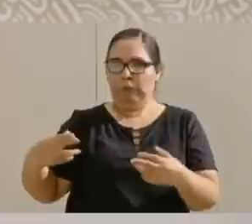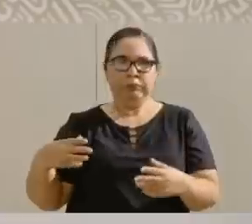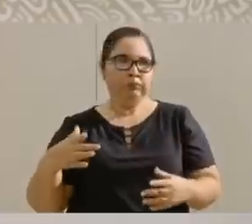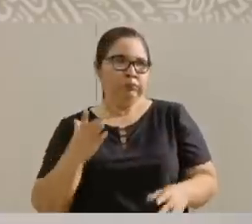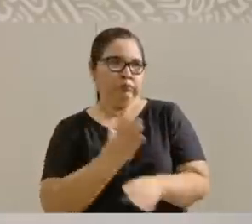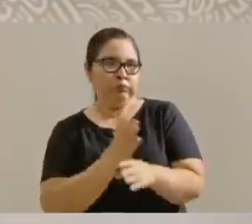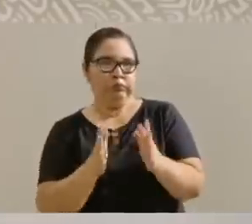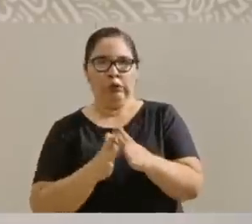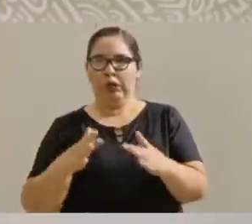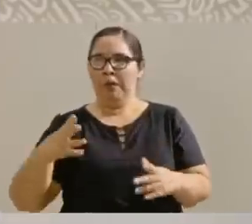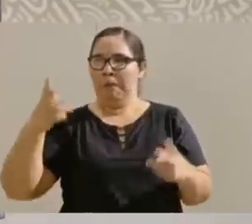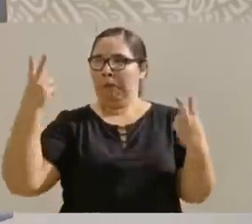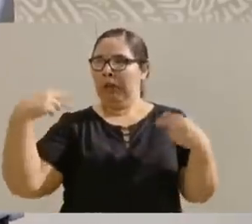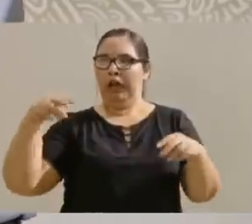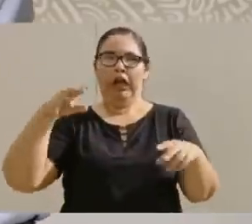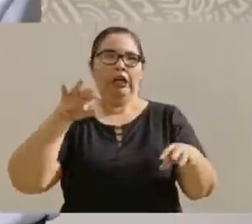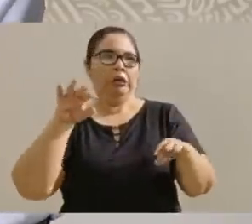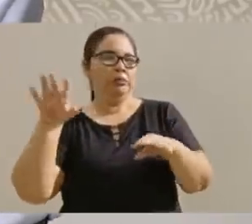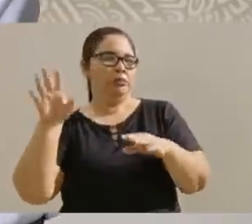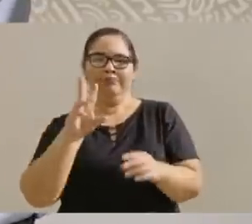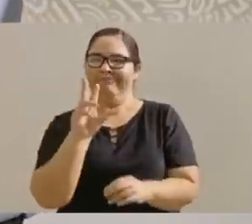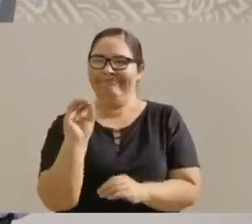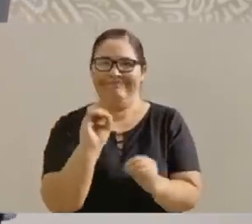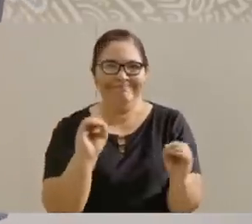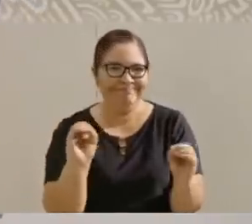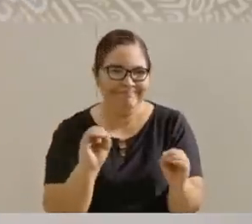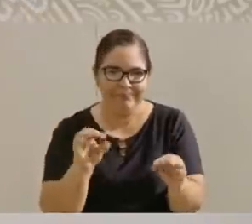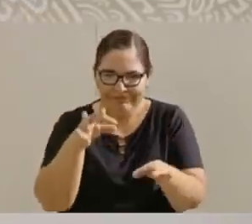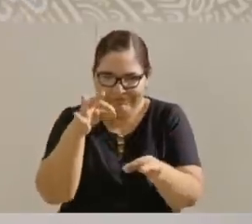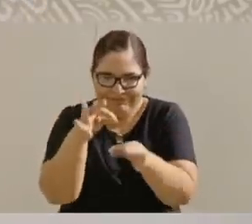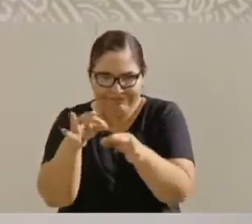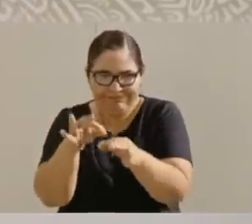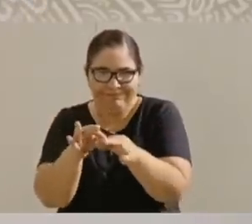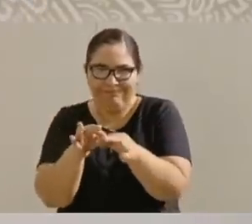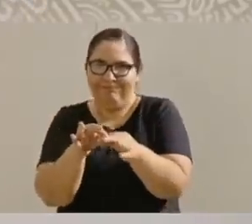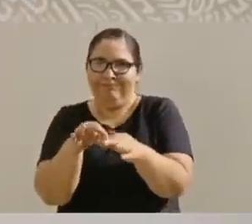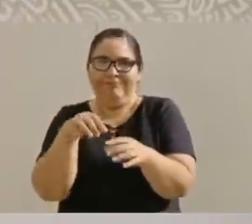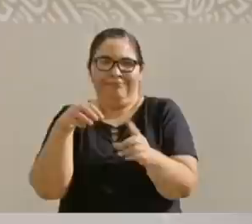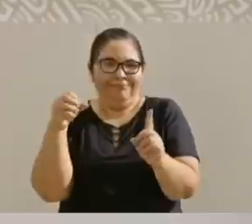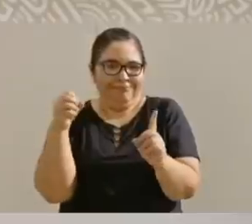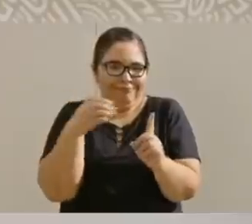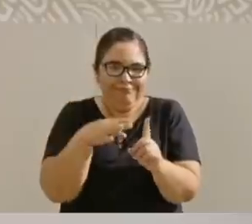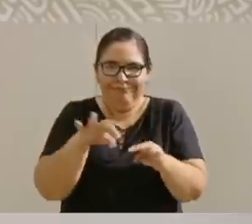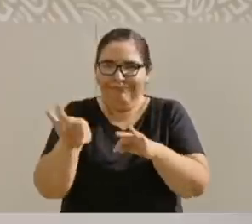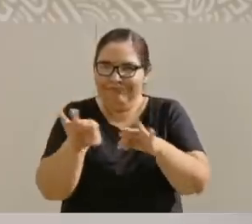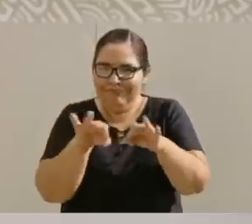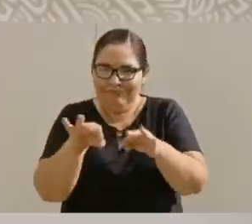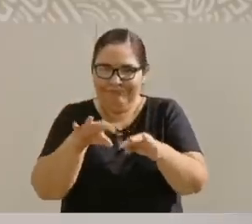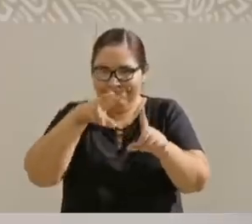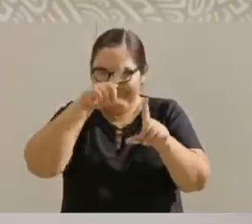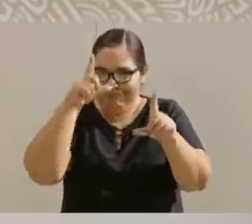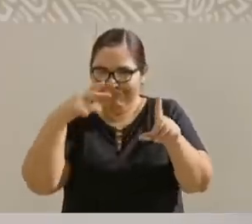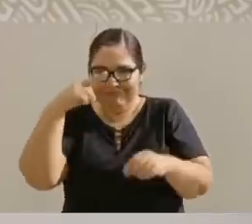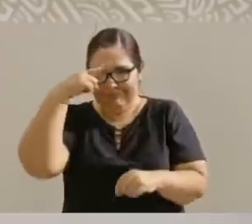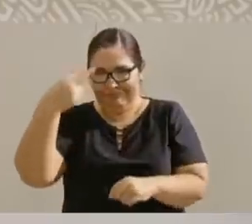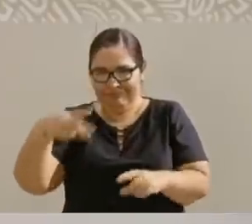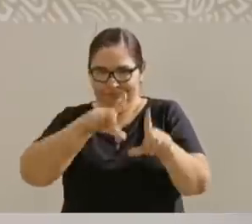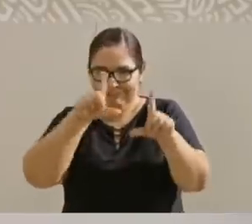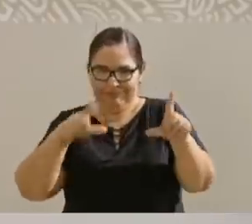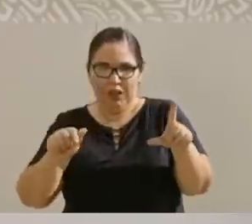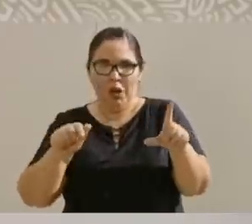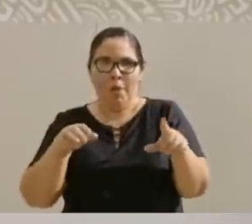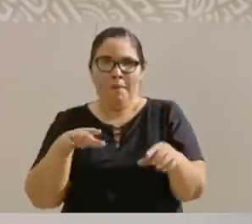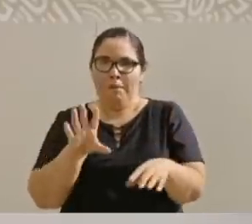y todo lo que se libera por no permitir la